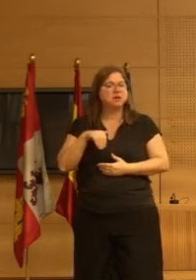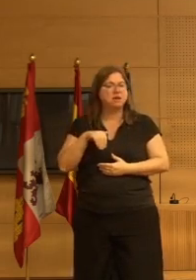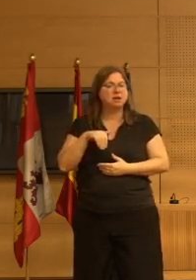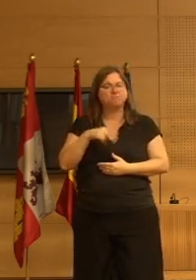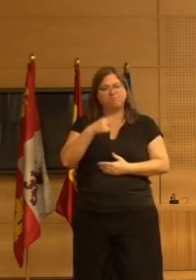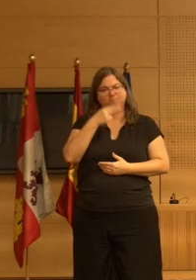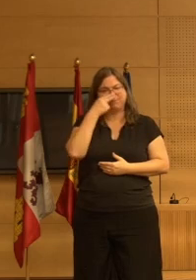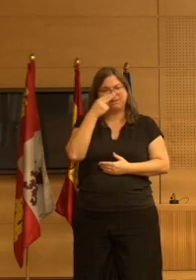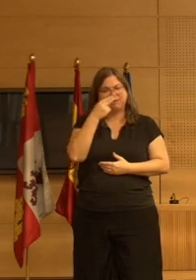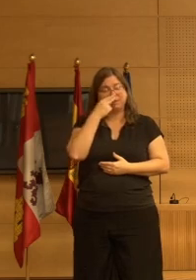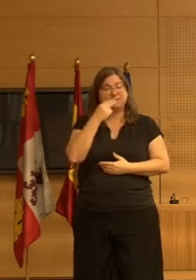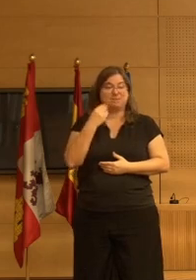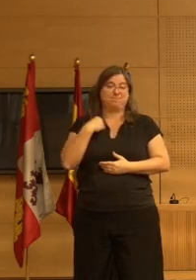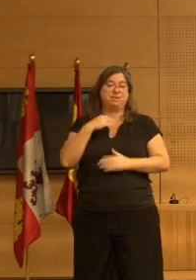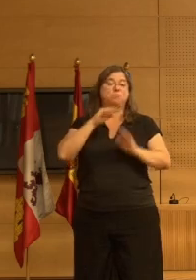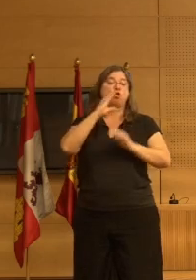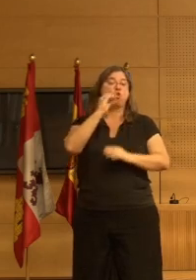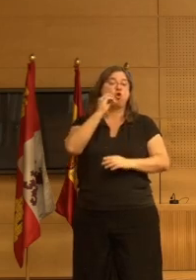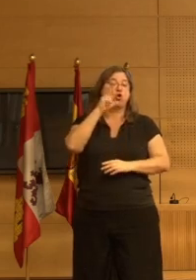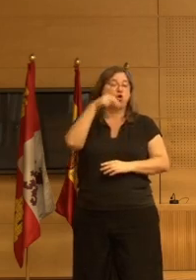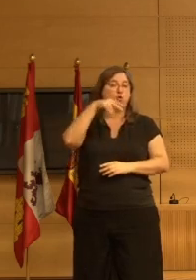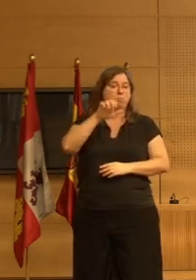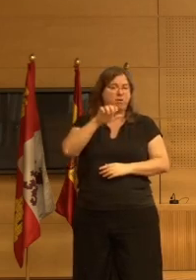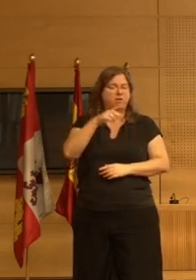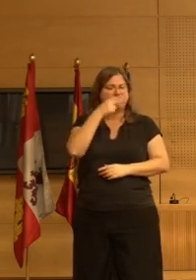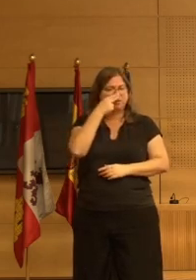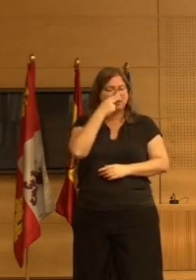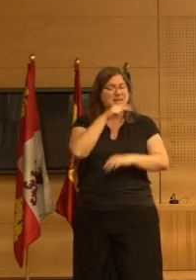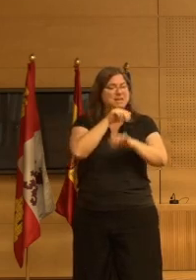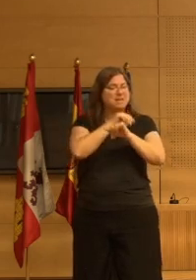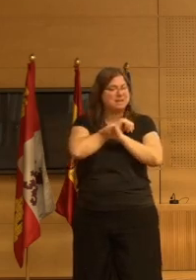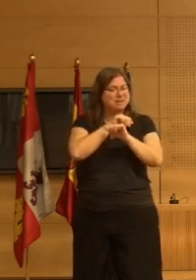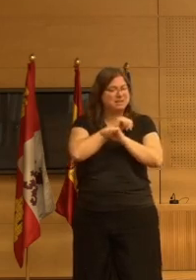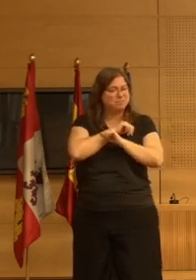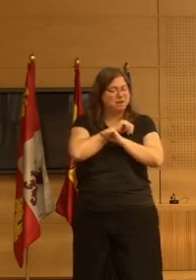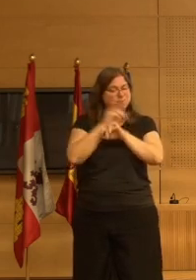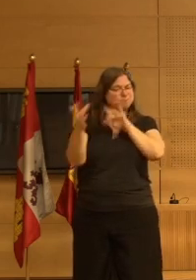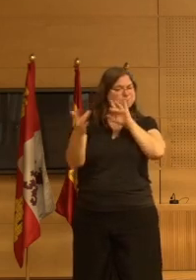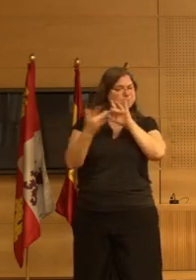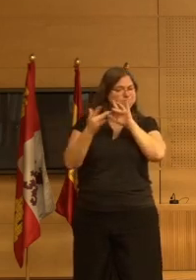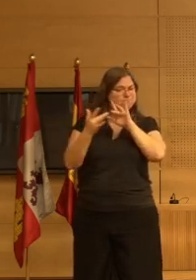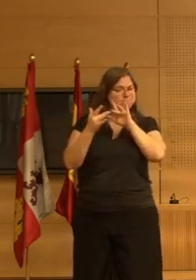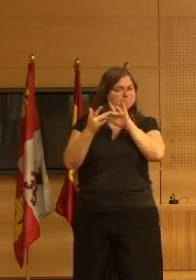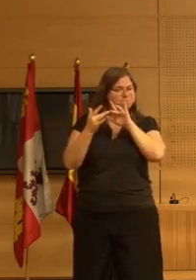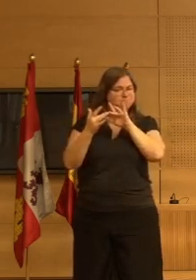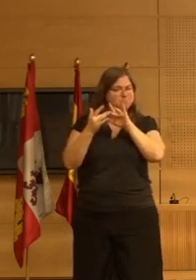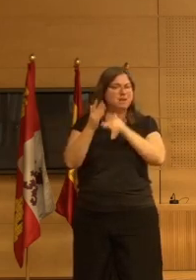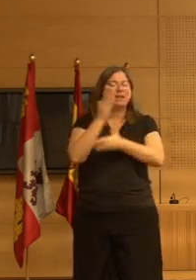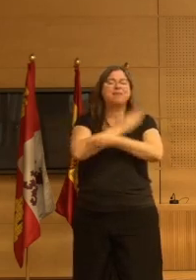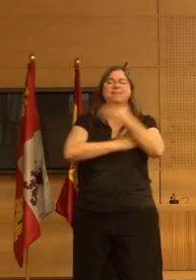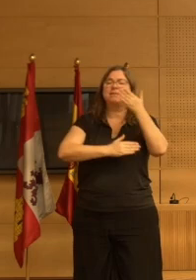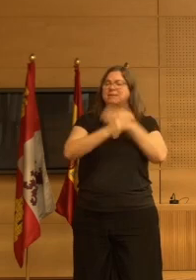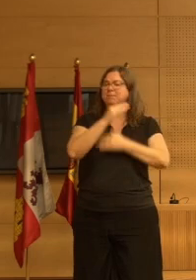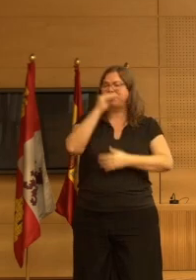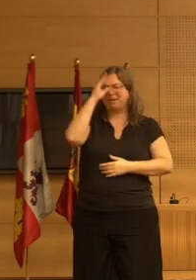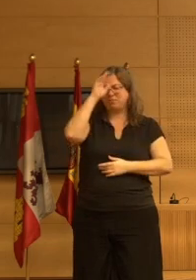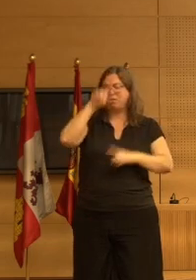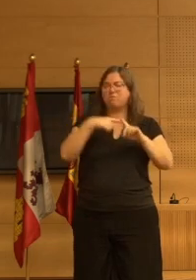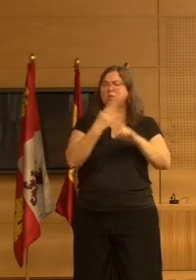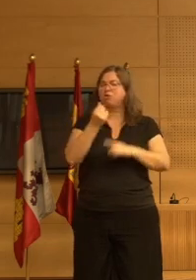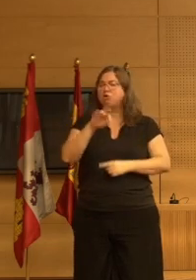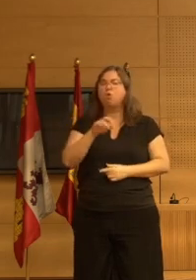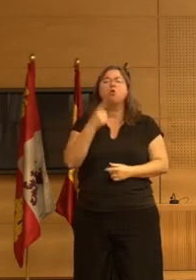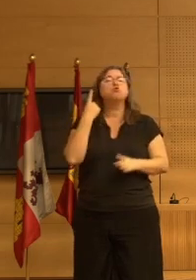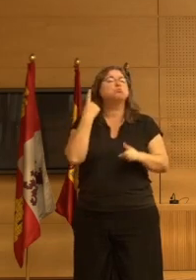interesados en Chrome o sea que esperamos que haya una interacción entre discapacidad intelectual y Chrome hay muchas